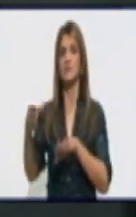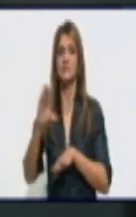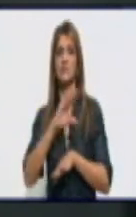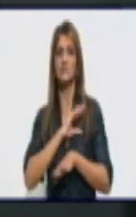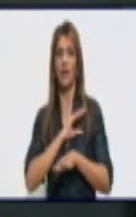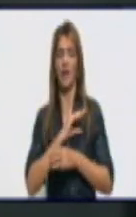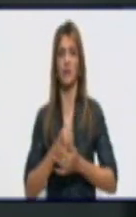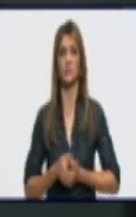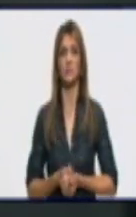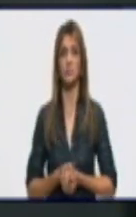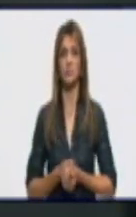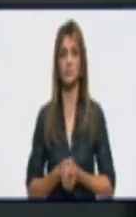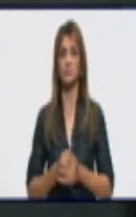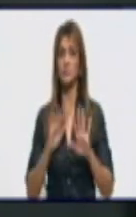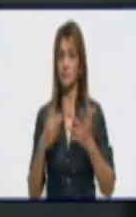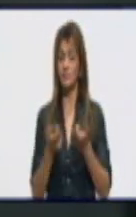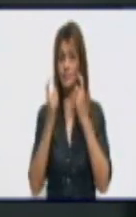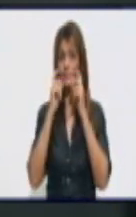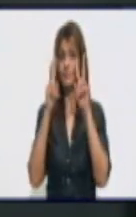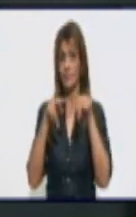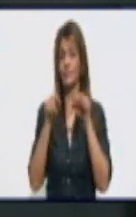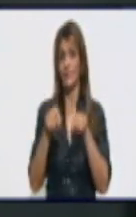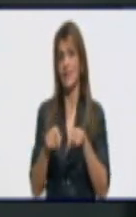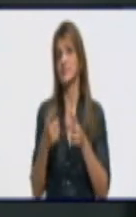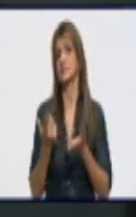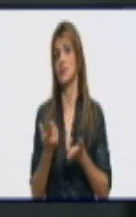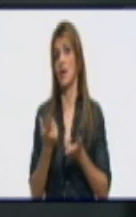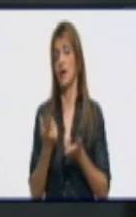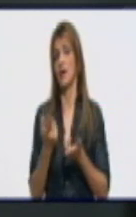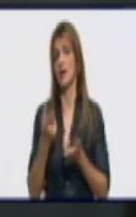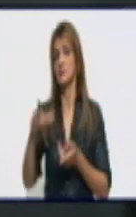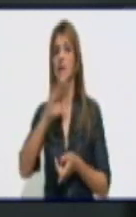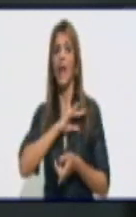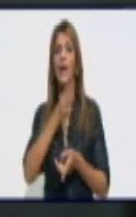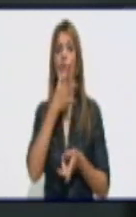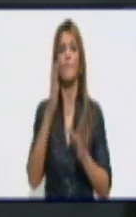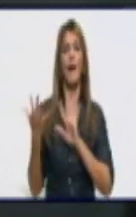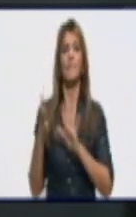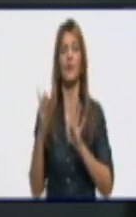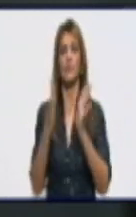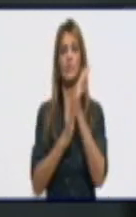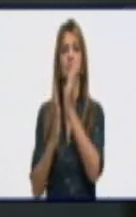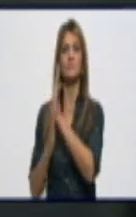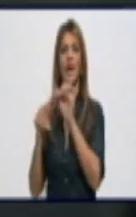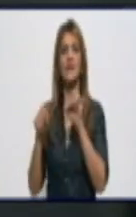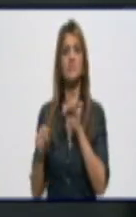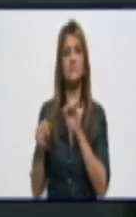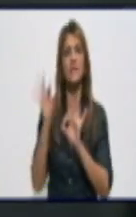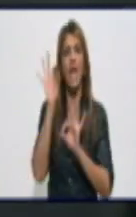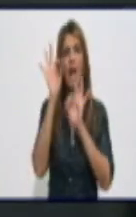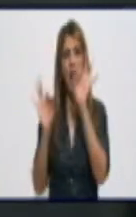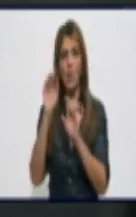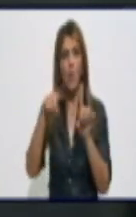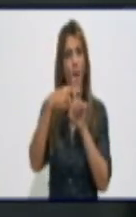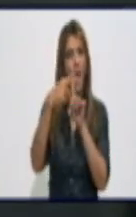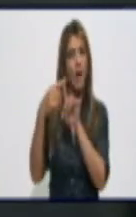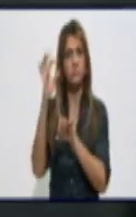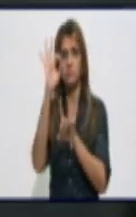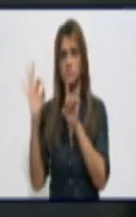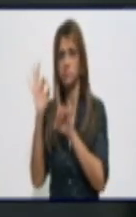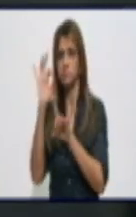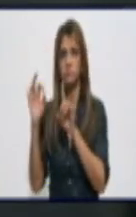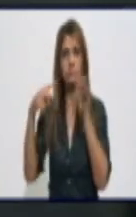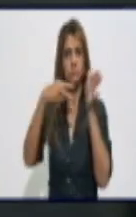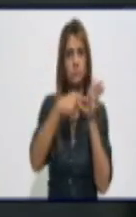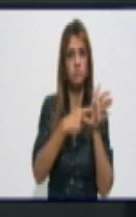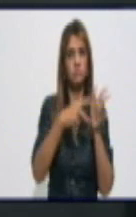de esa base convencional que escogen, luego es, a partir de ahí se calcula la pensión. Por